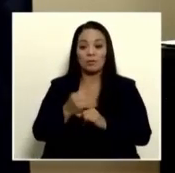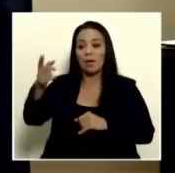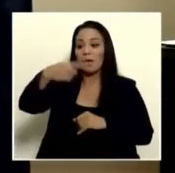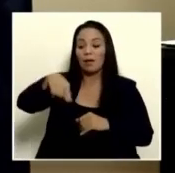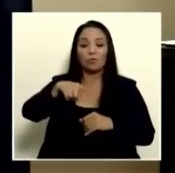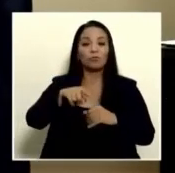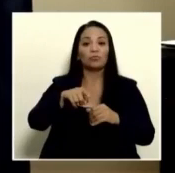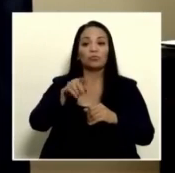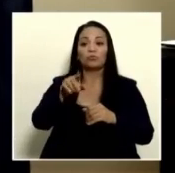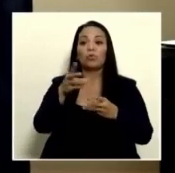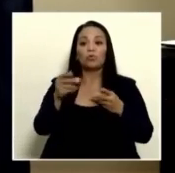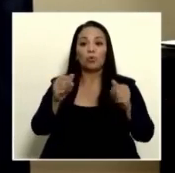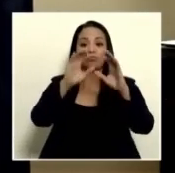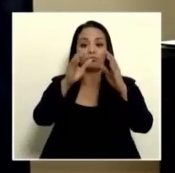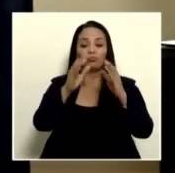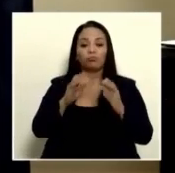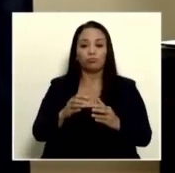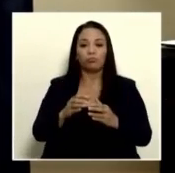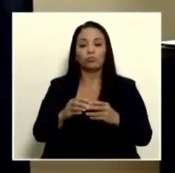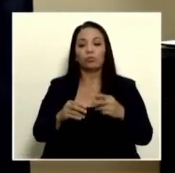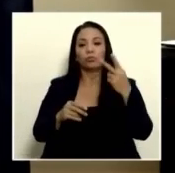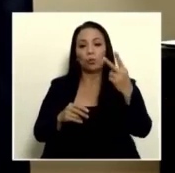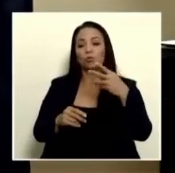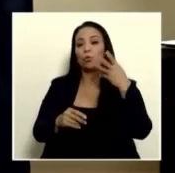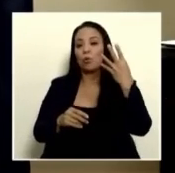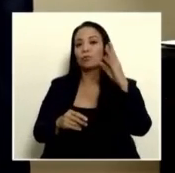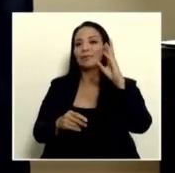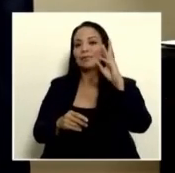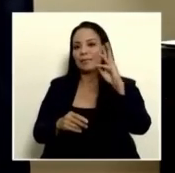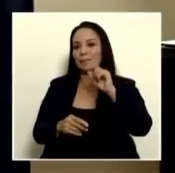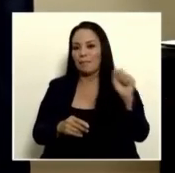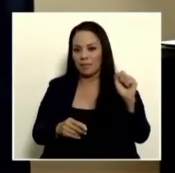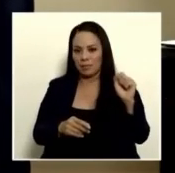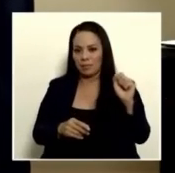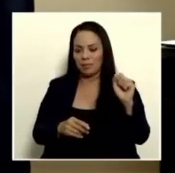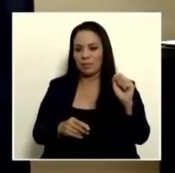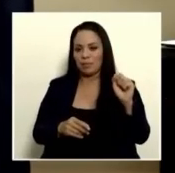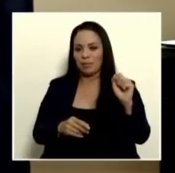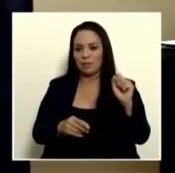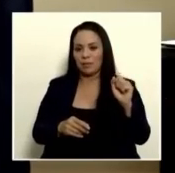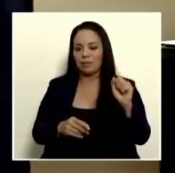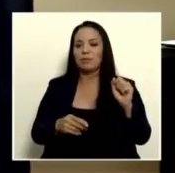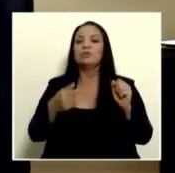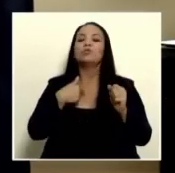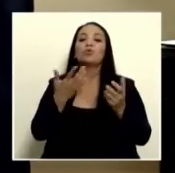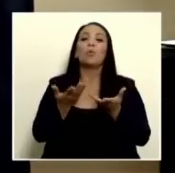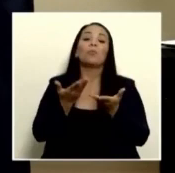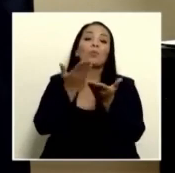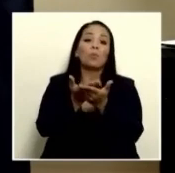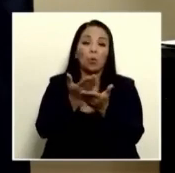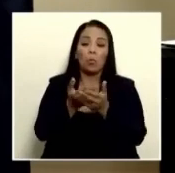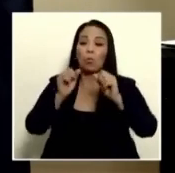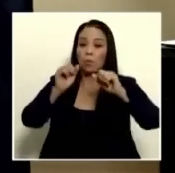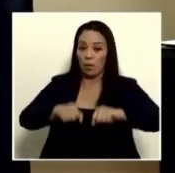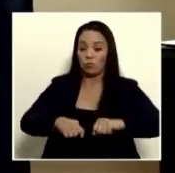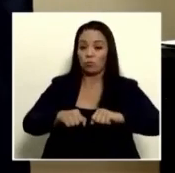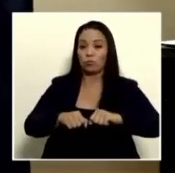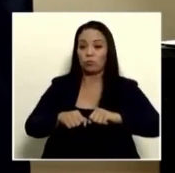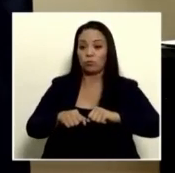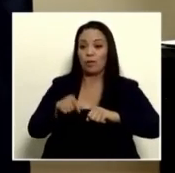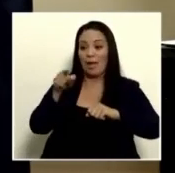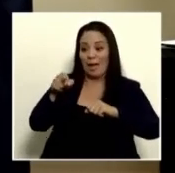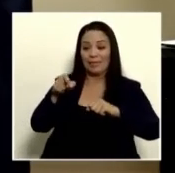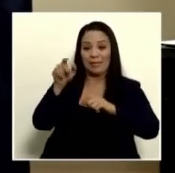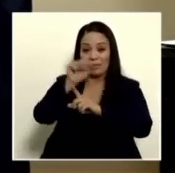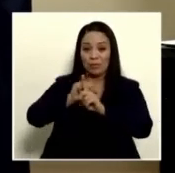solución en dos cuatro y seis meses entonces les quiero proponer si podemos clasificar este